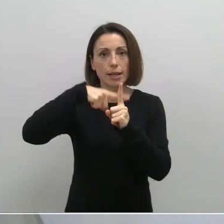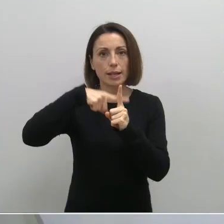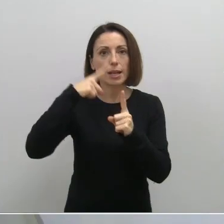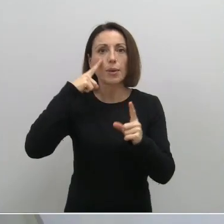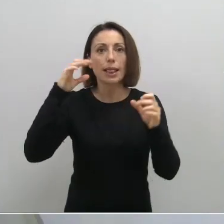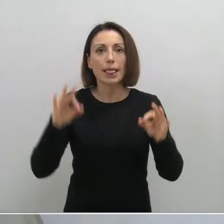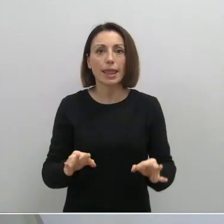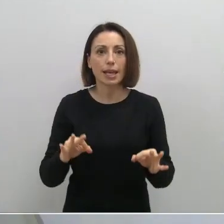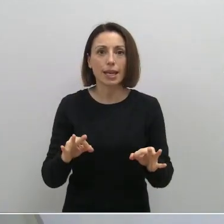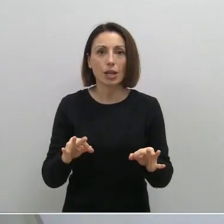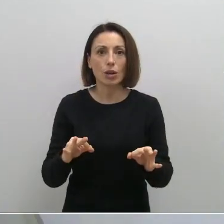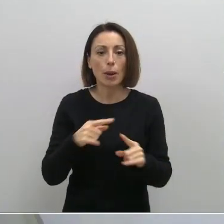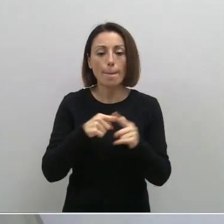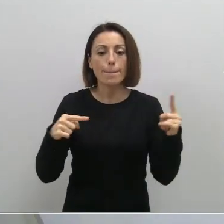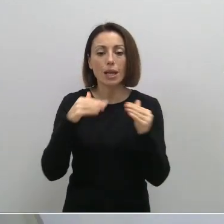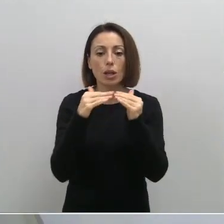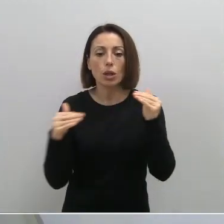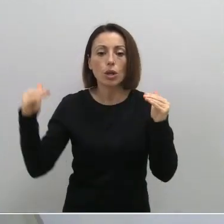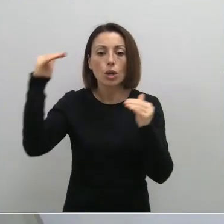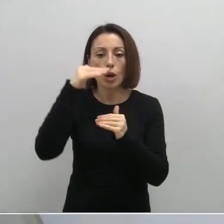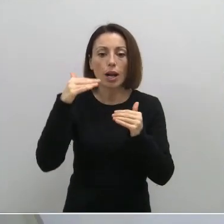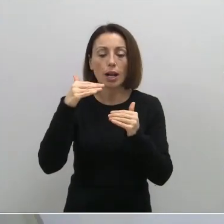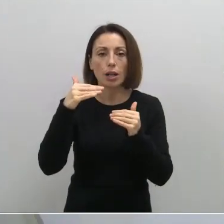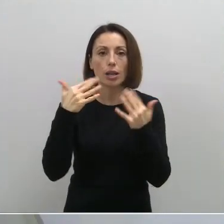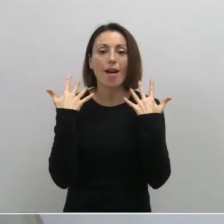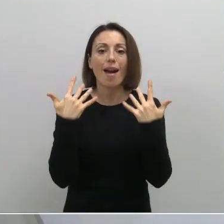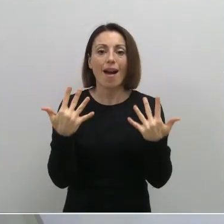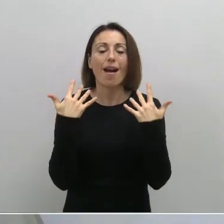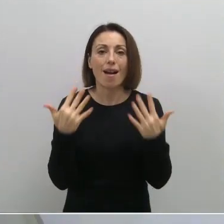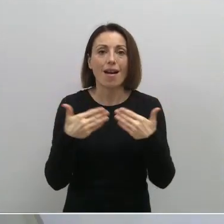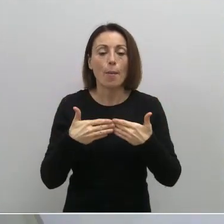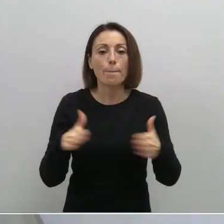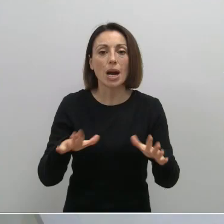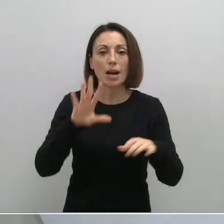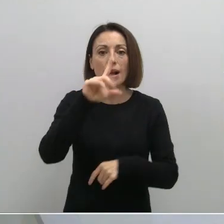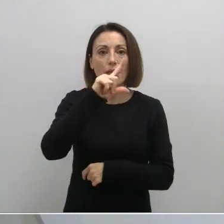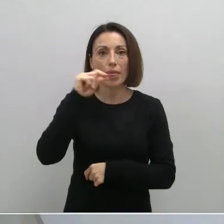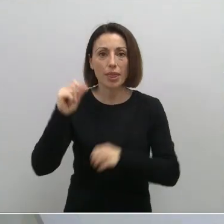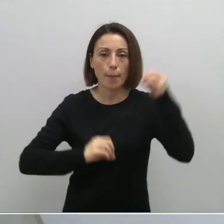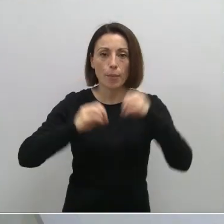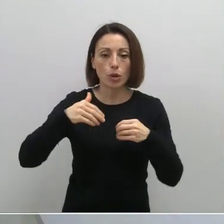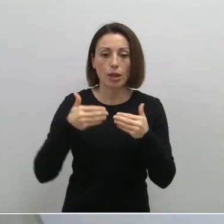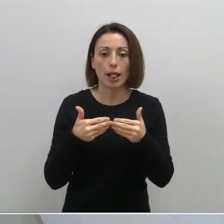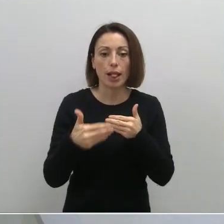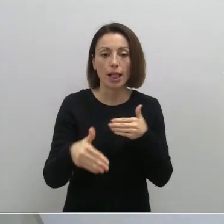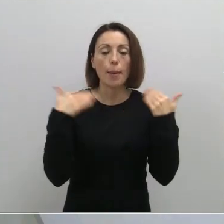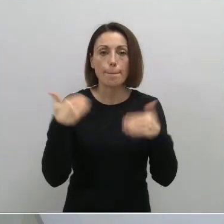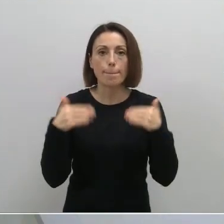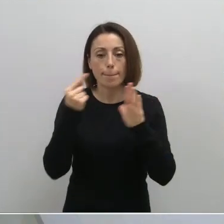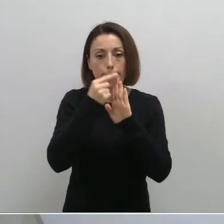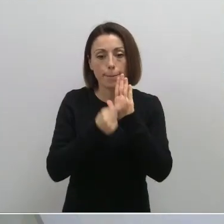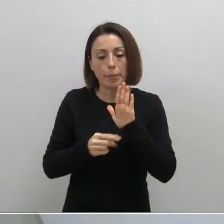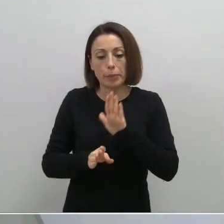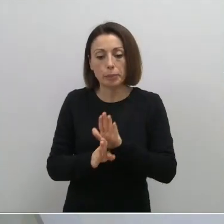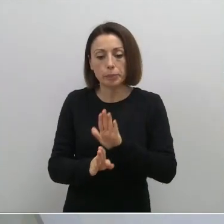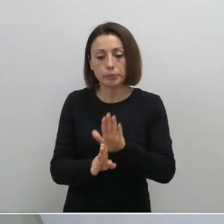riesgo medio-alto y podrán abrir al 100% las terrazas desde este mismo miércoles. Estas medidas se mantendrán